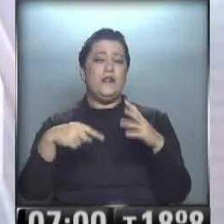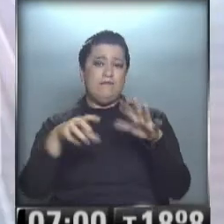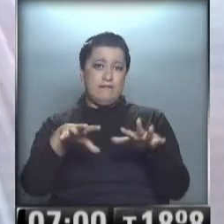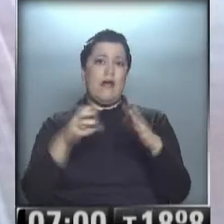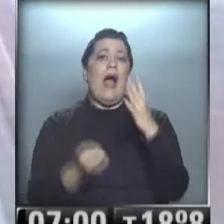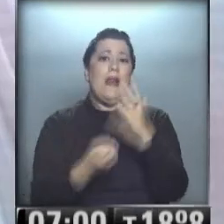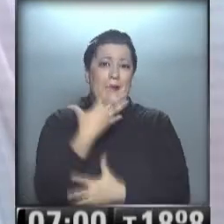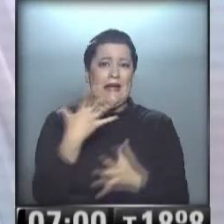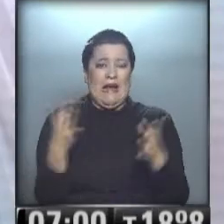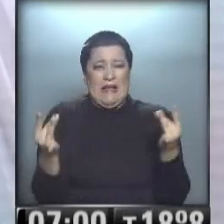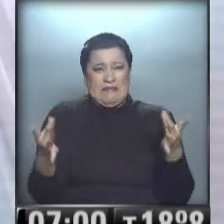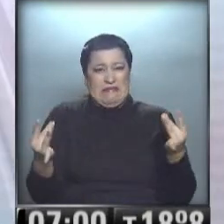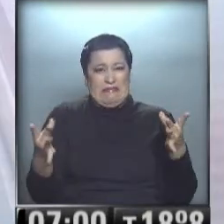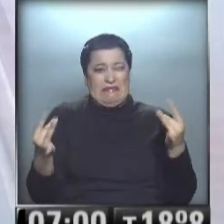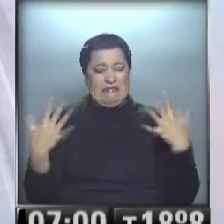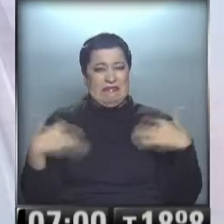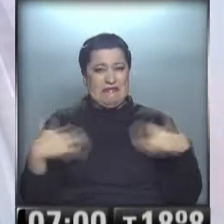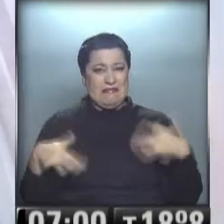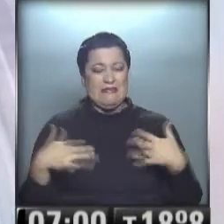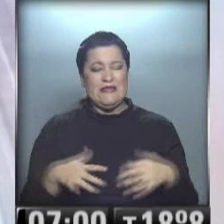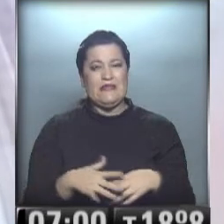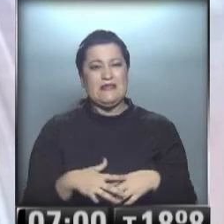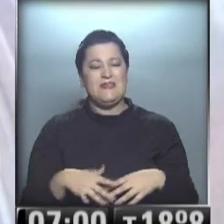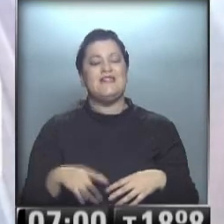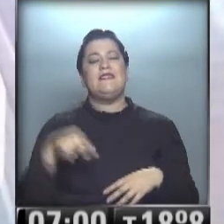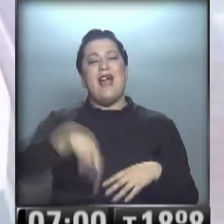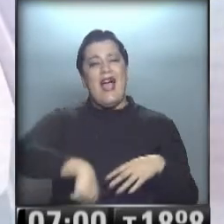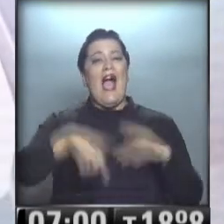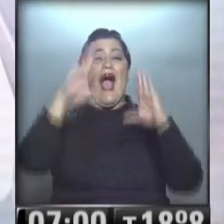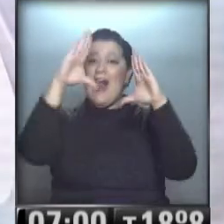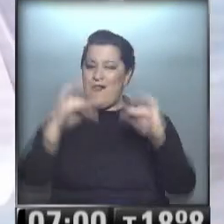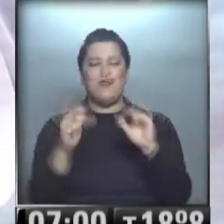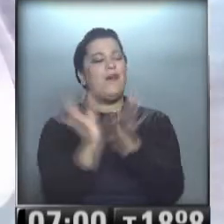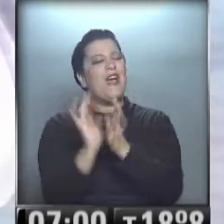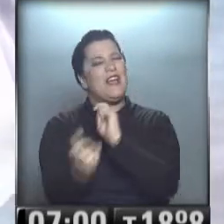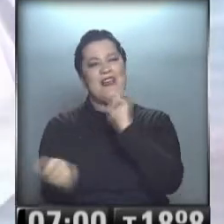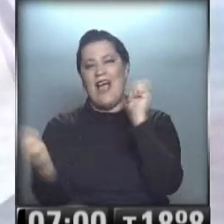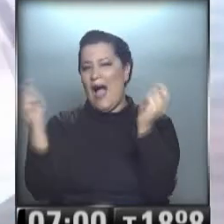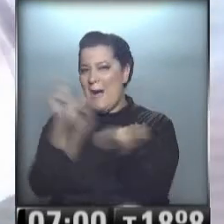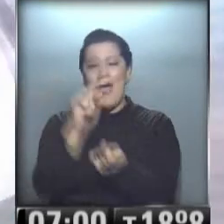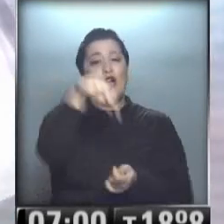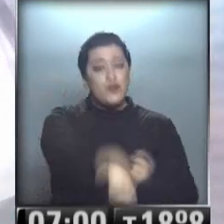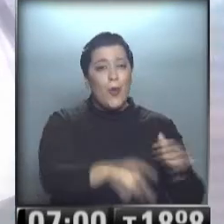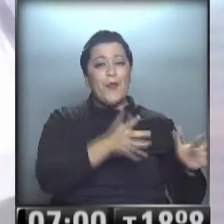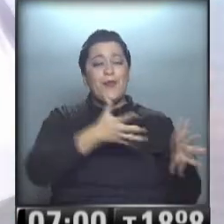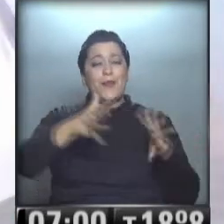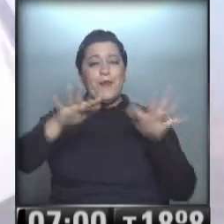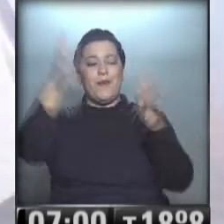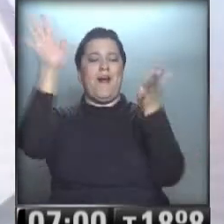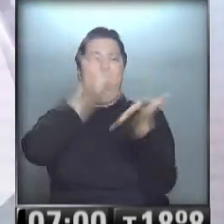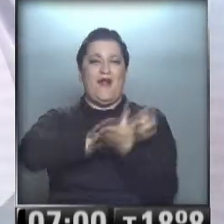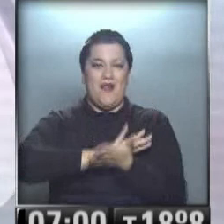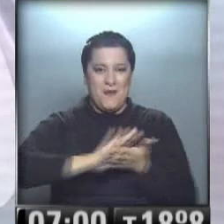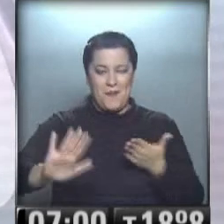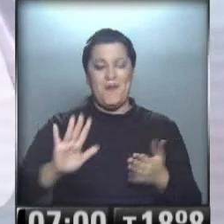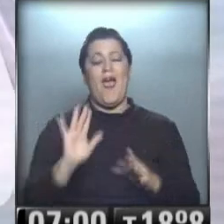para no decir pegajosa, que es lo mismo. Es lo mismo. Bueno, a la noche cambia todo esto, viene el sur y limpia. Perfecto.